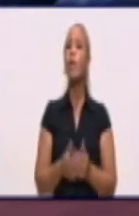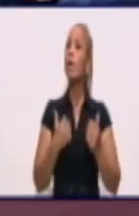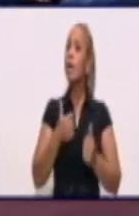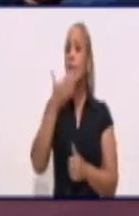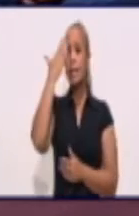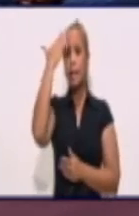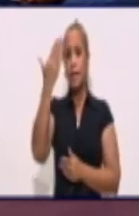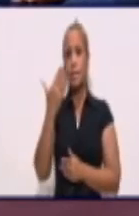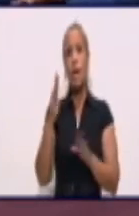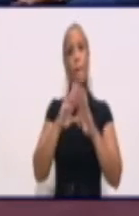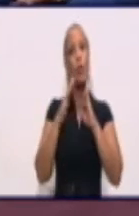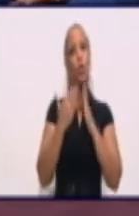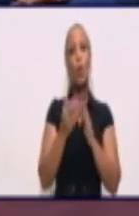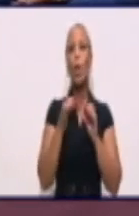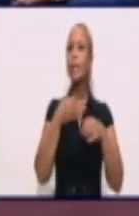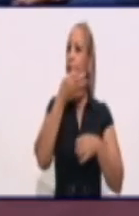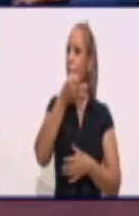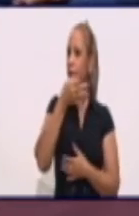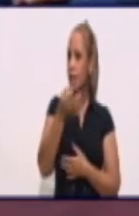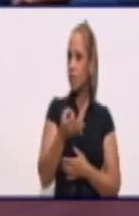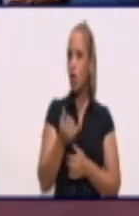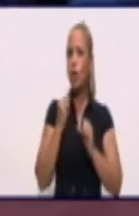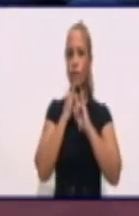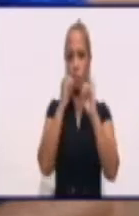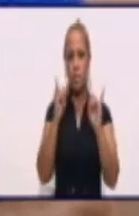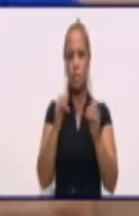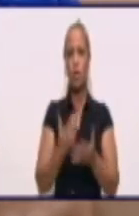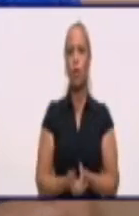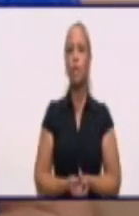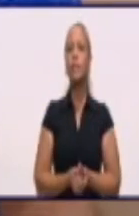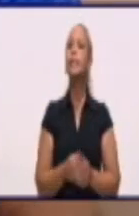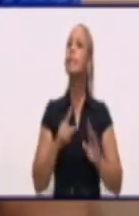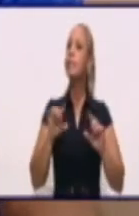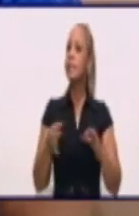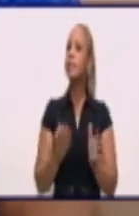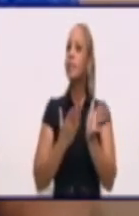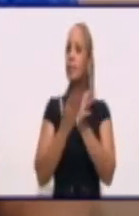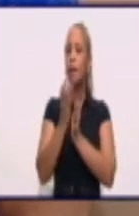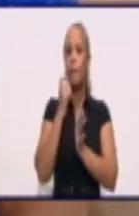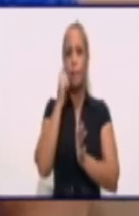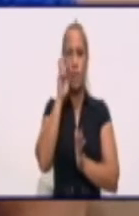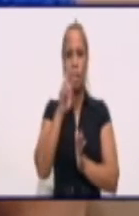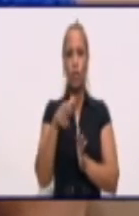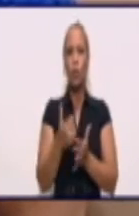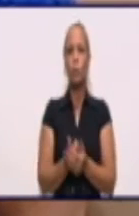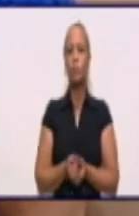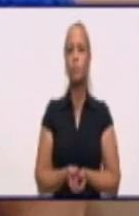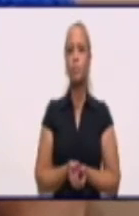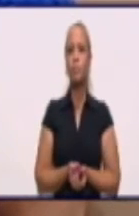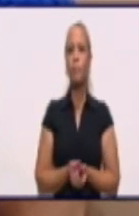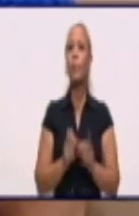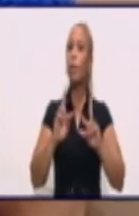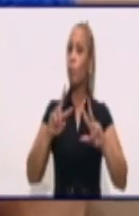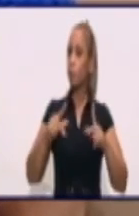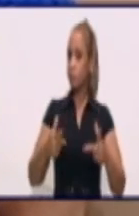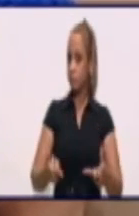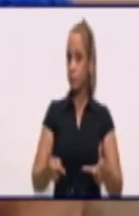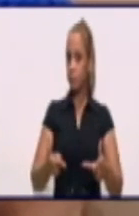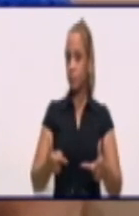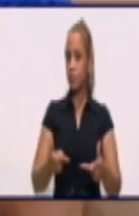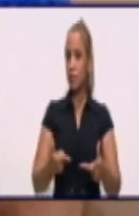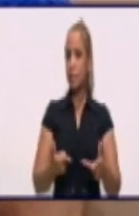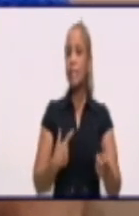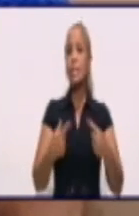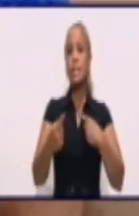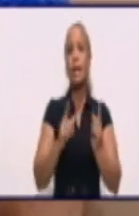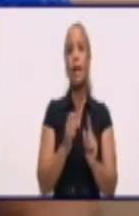Tayami, por toda esta explicación. Y por supuesto que nos vamos a seguir viendo en cámara, porque volverás cerca